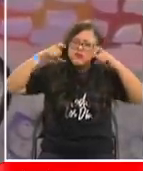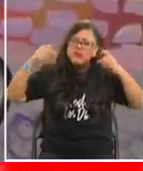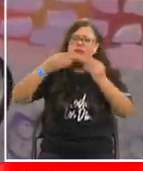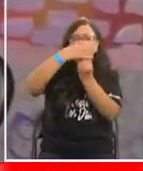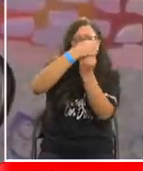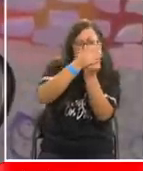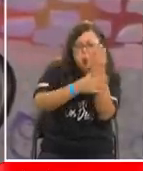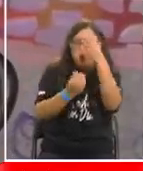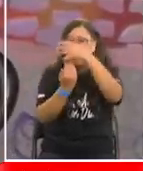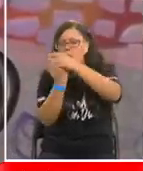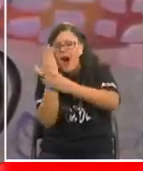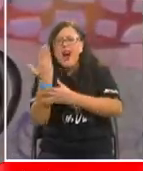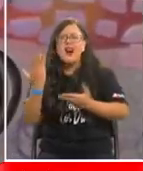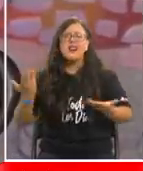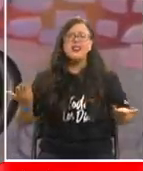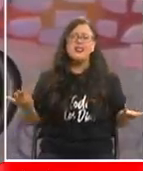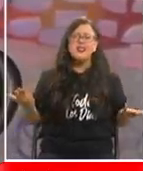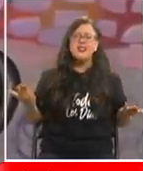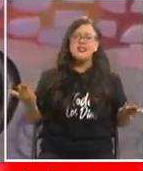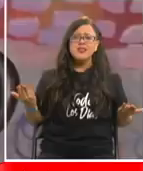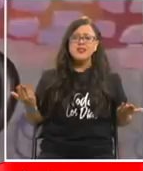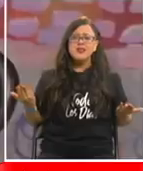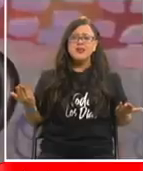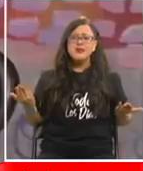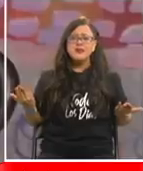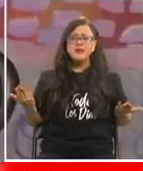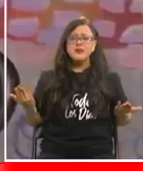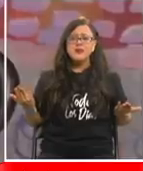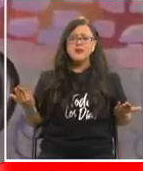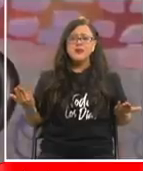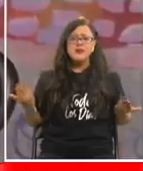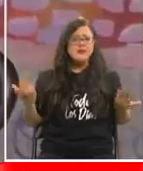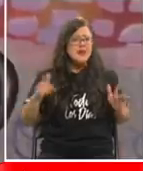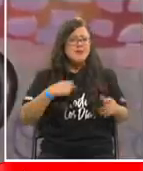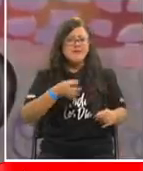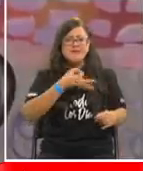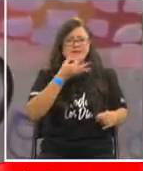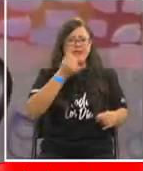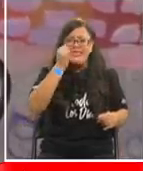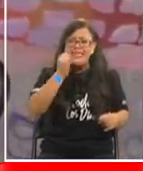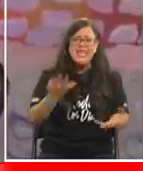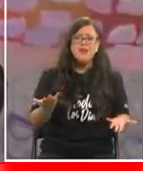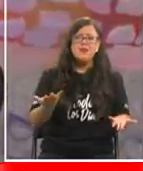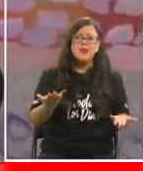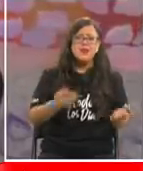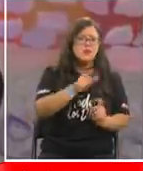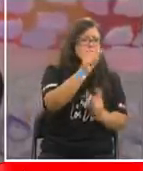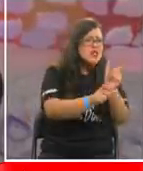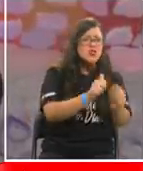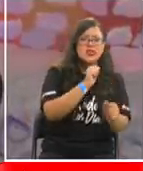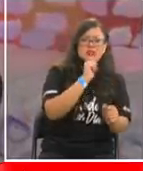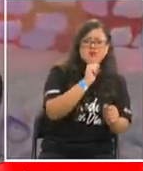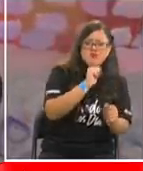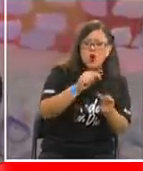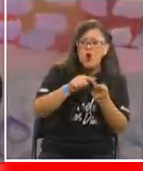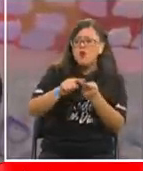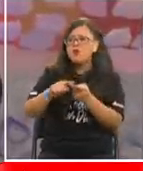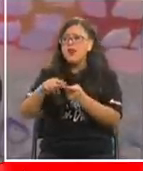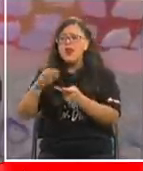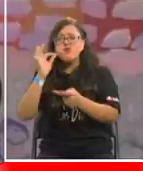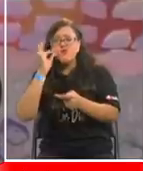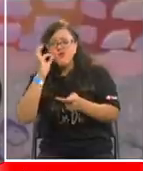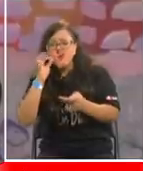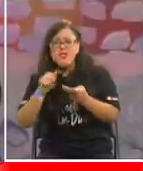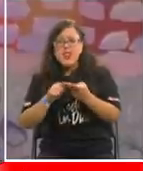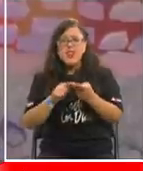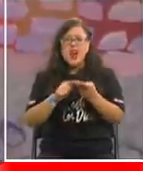guantes y como lo dije siempre el más rico el más pobre el más inteligente el menos inteligente